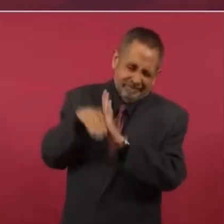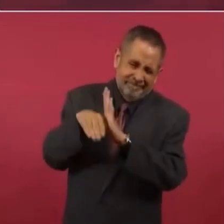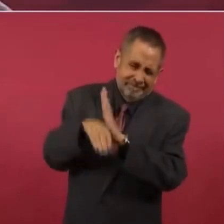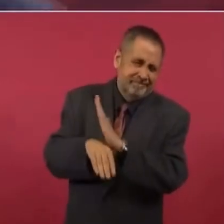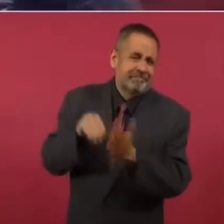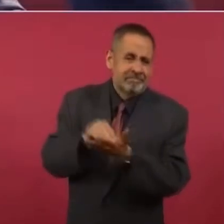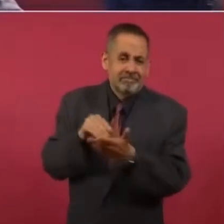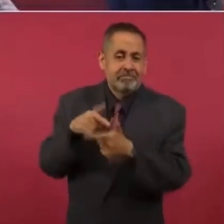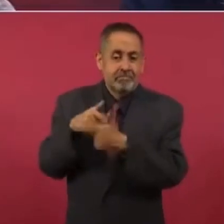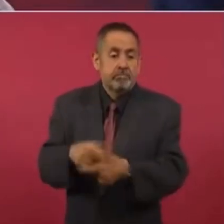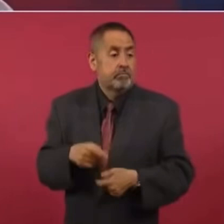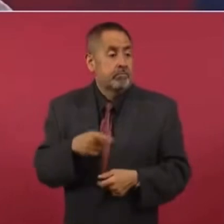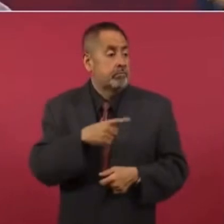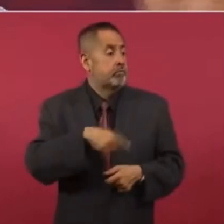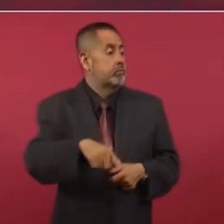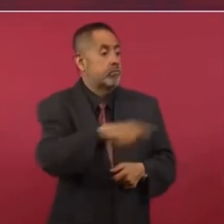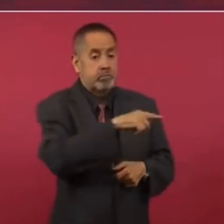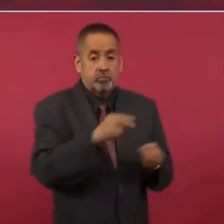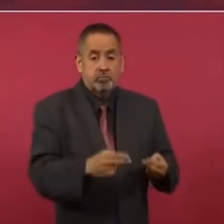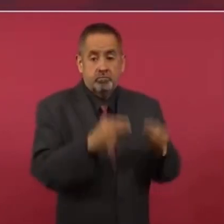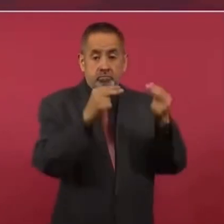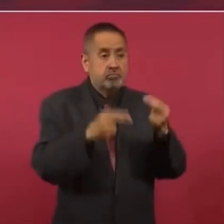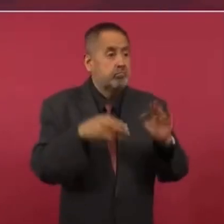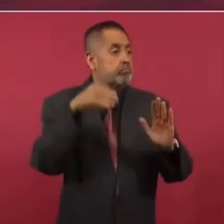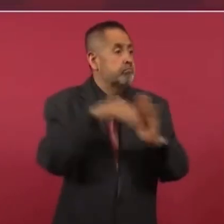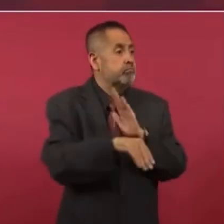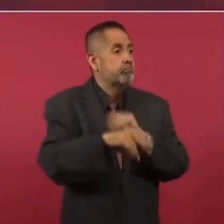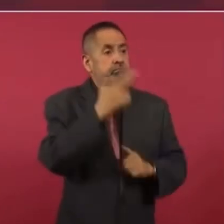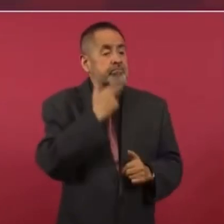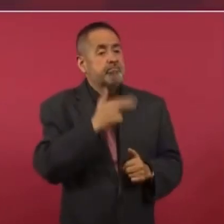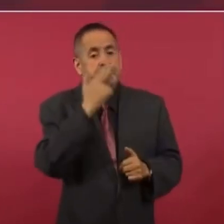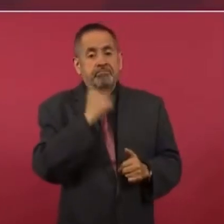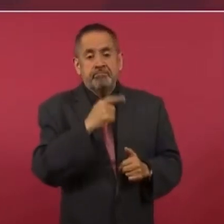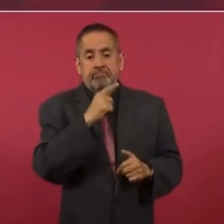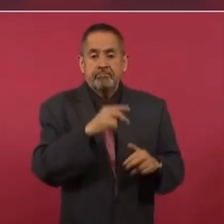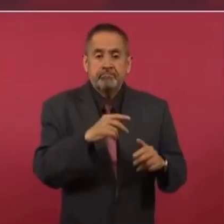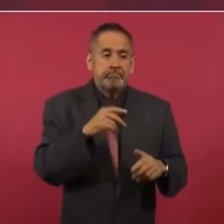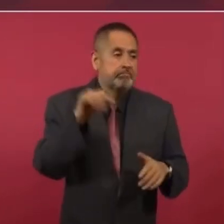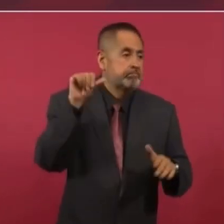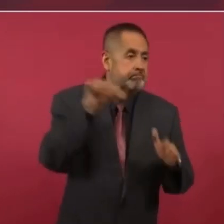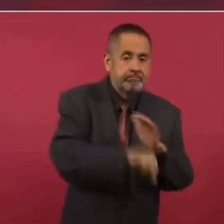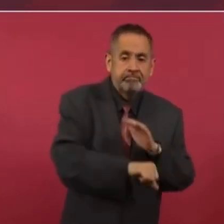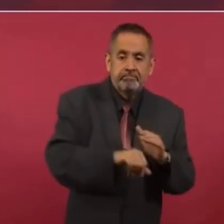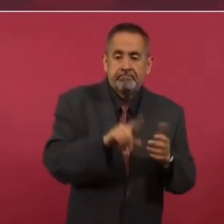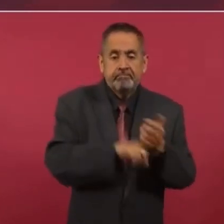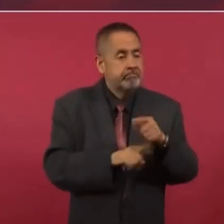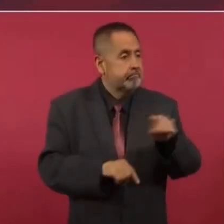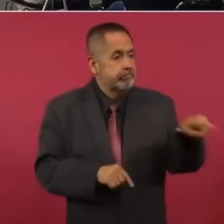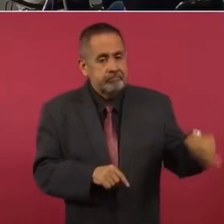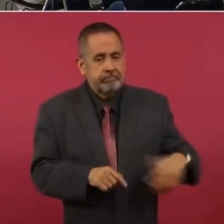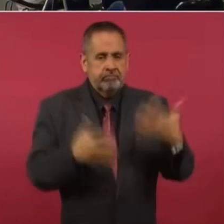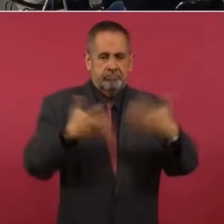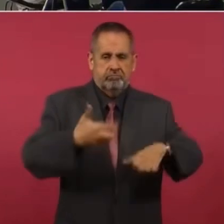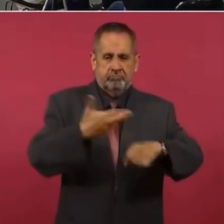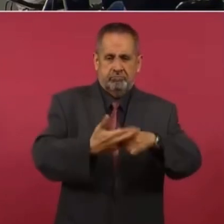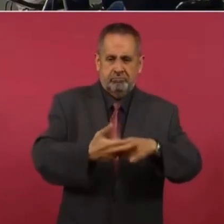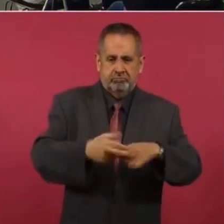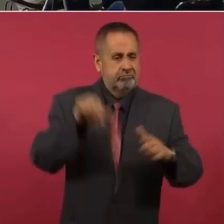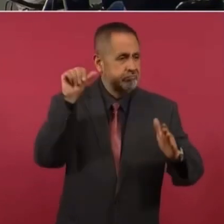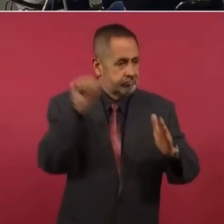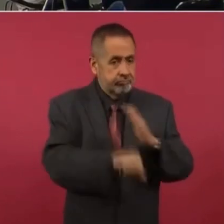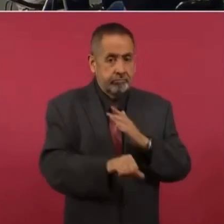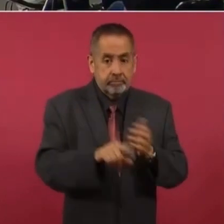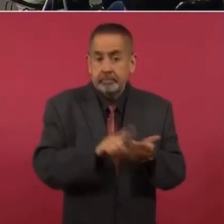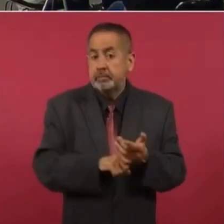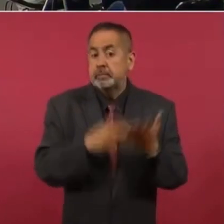quiebran algunos negocios, empresas, supuestamente los bancos,